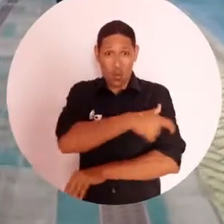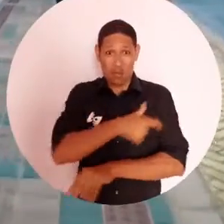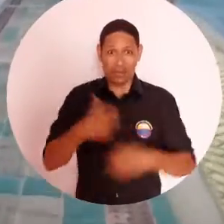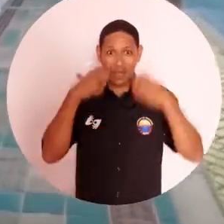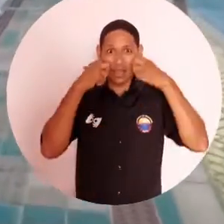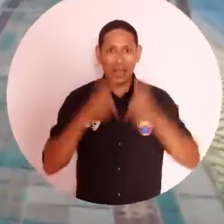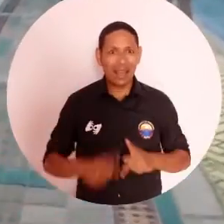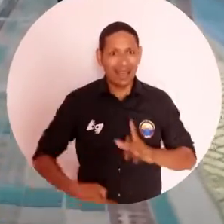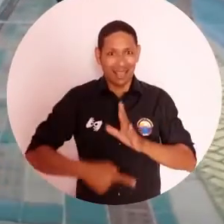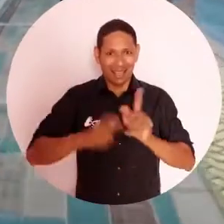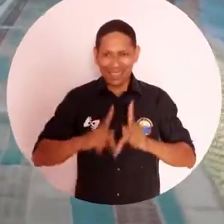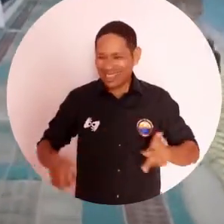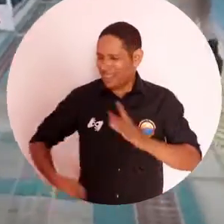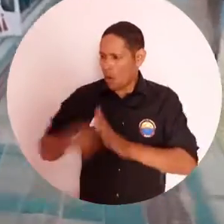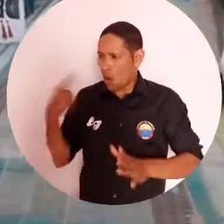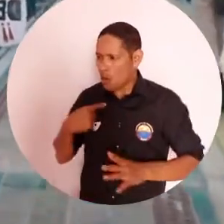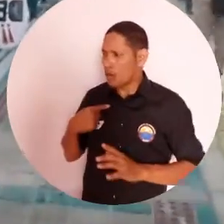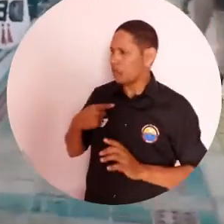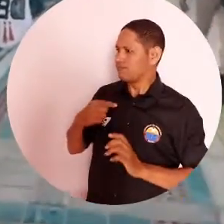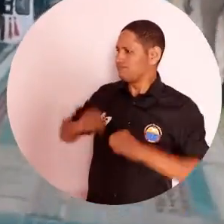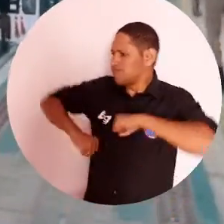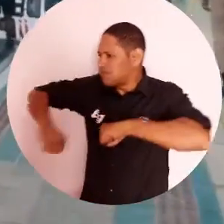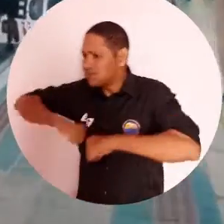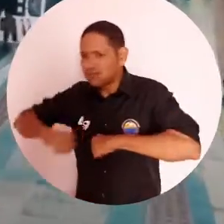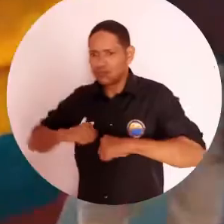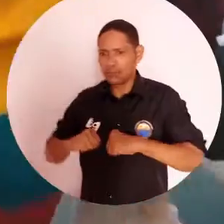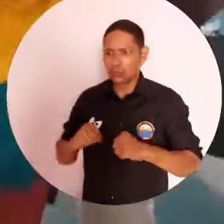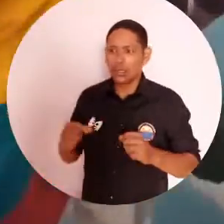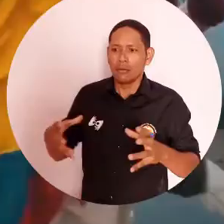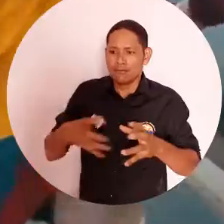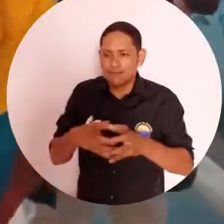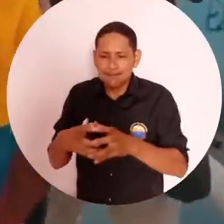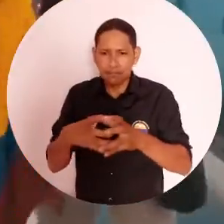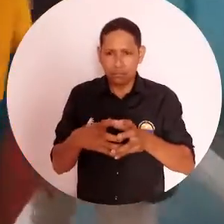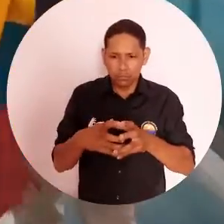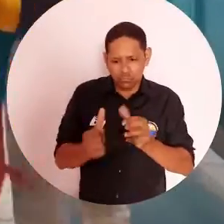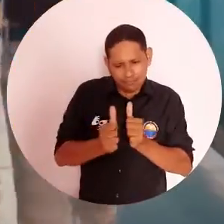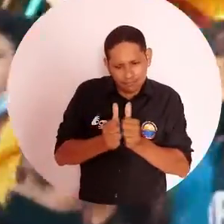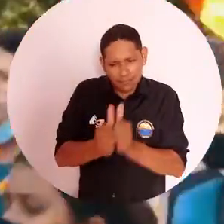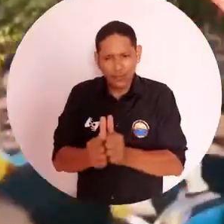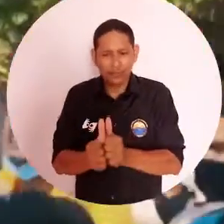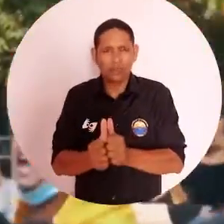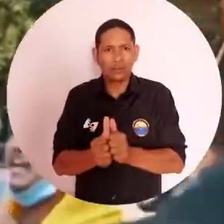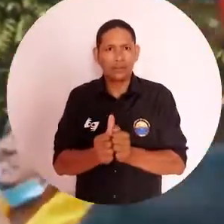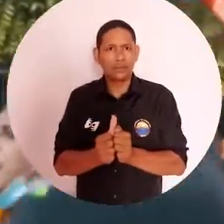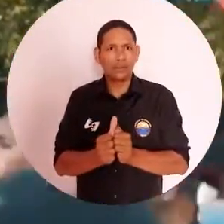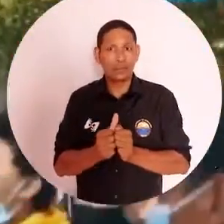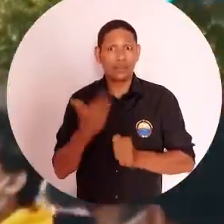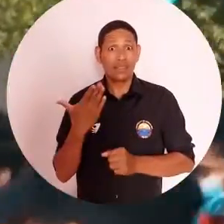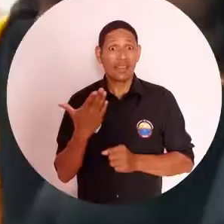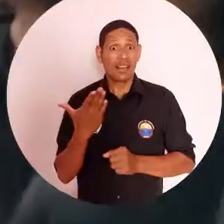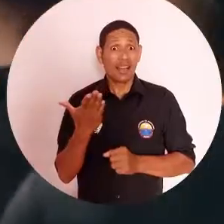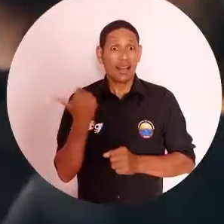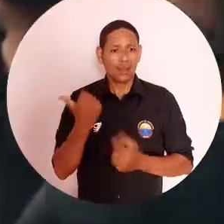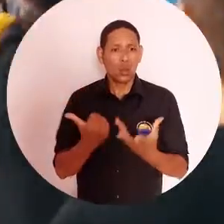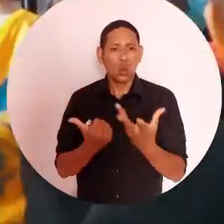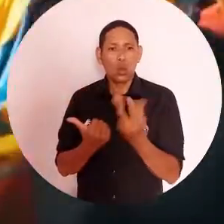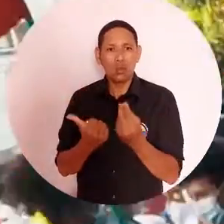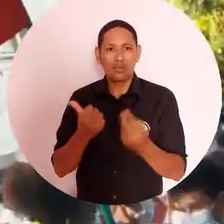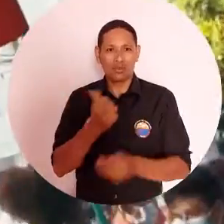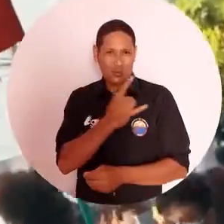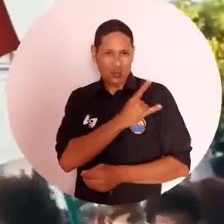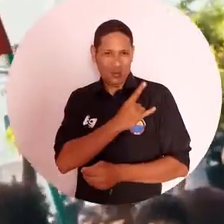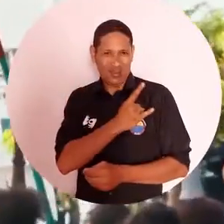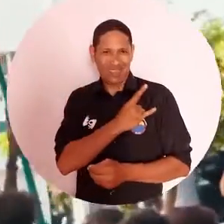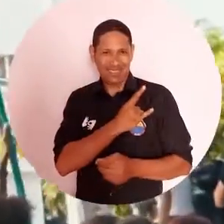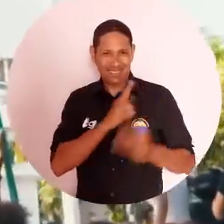Comité de Derechos Humanos actuará y buscará los espacios para acompañarlos. Desde el primer hecho atentatorio contra la integridad de